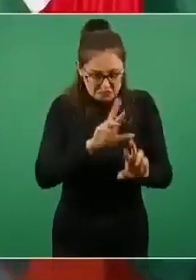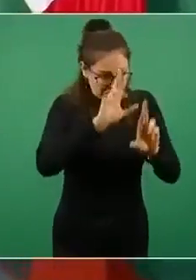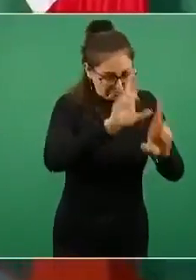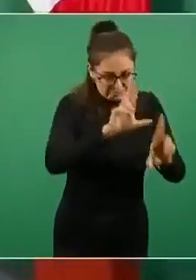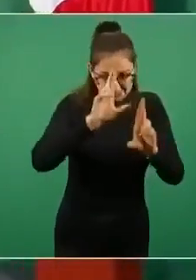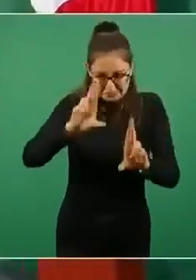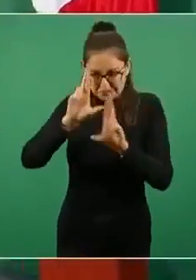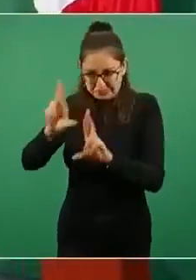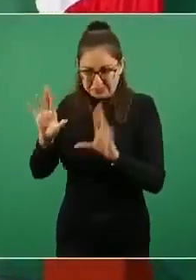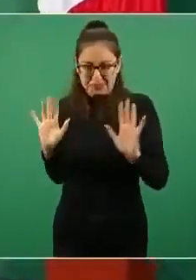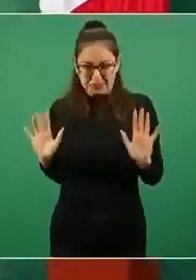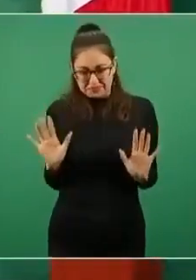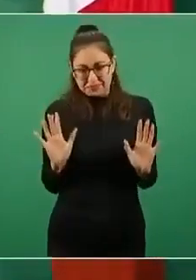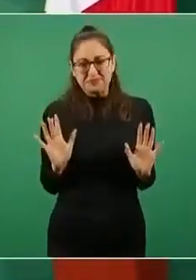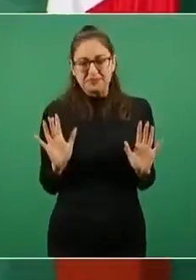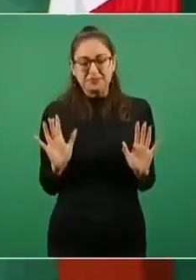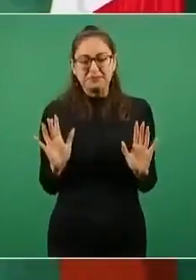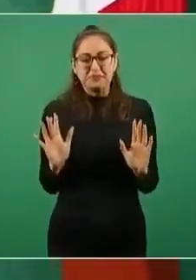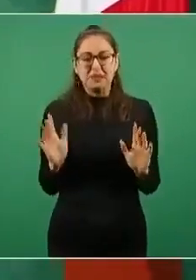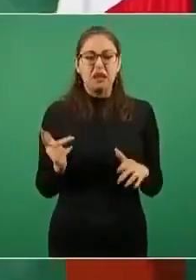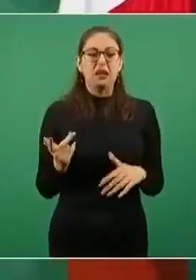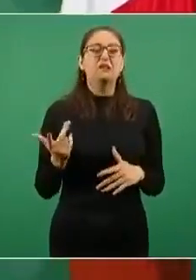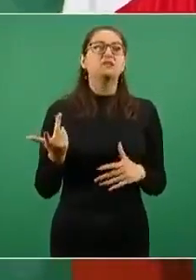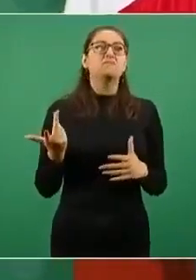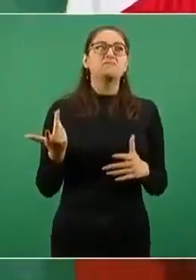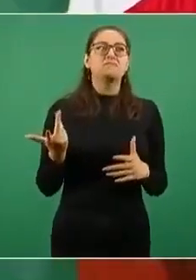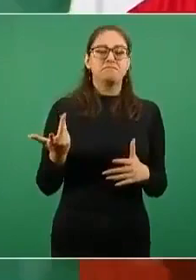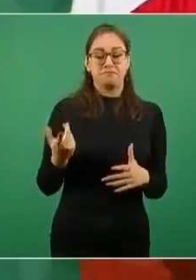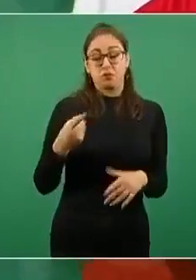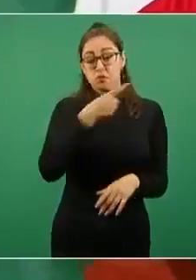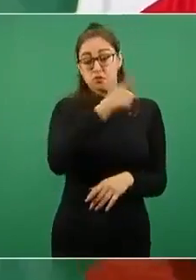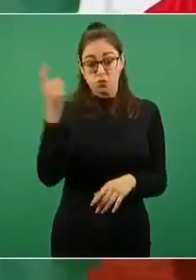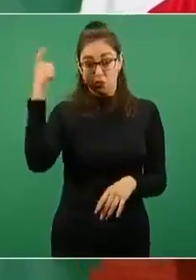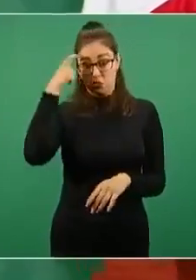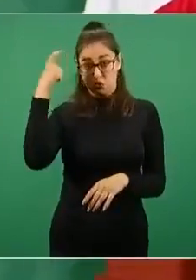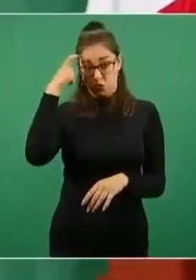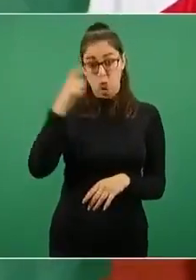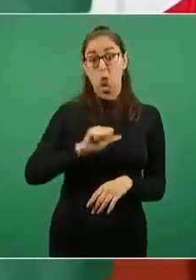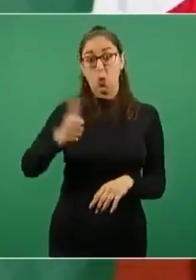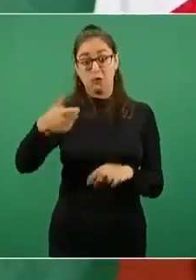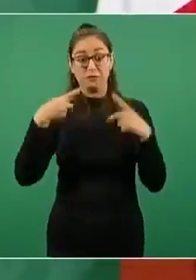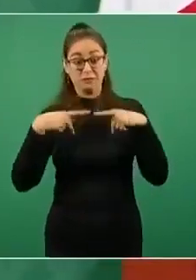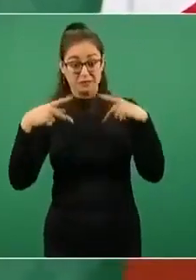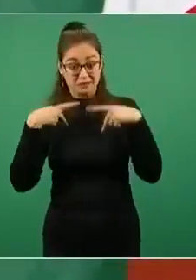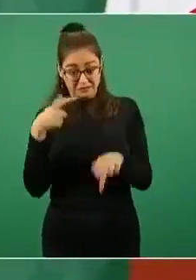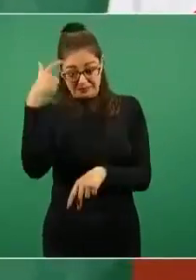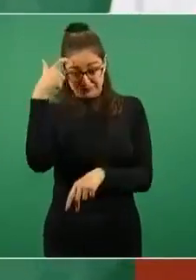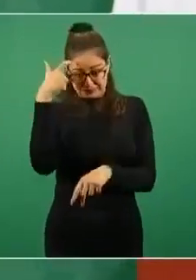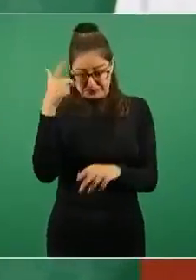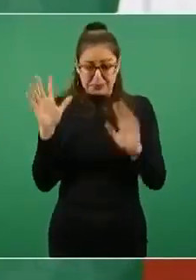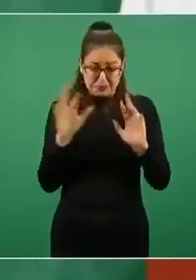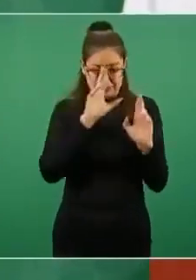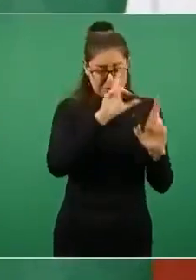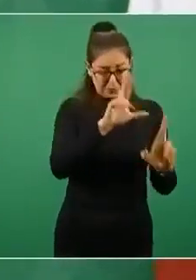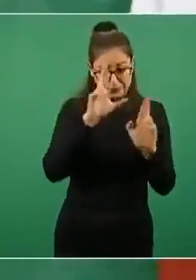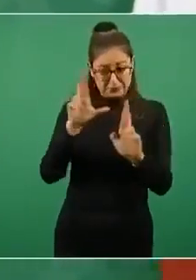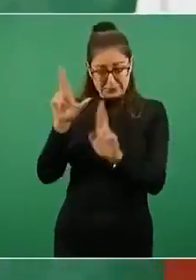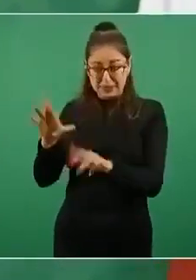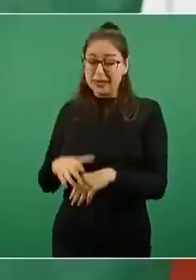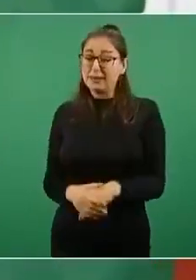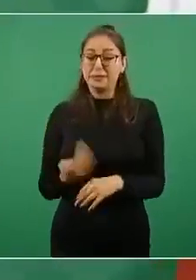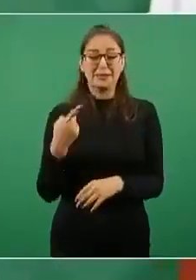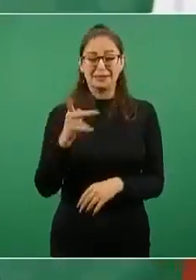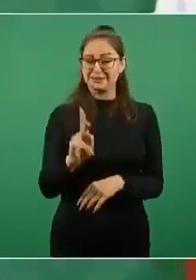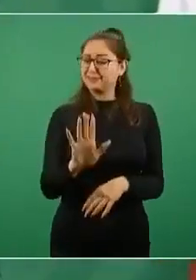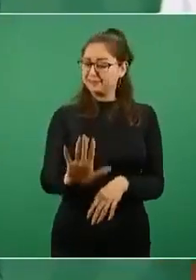pensamiento de otras personas. Pero yo digo, primero, no se